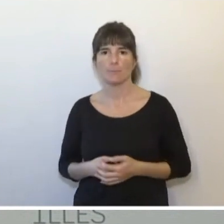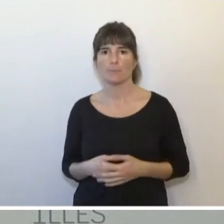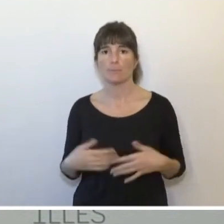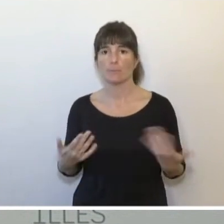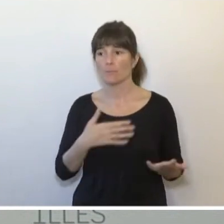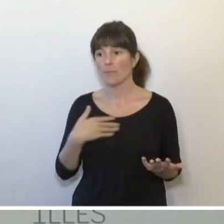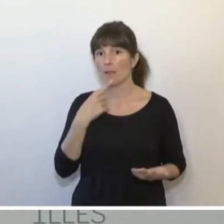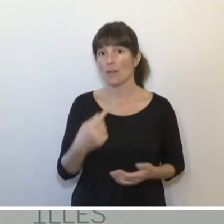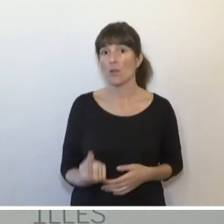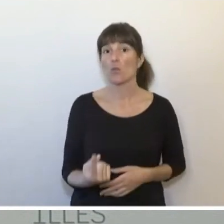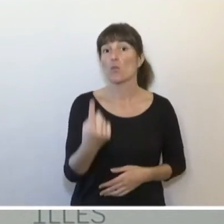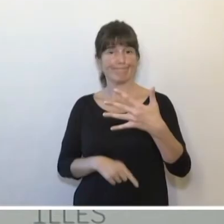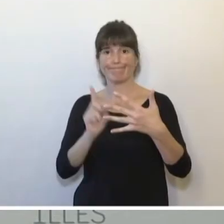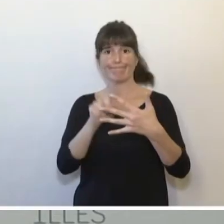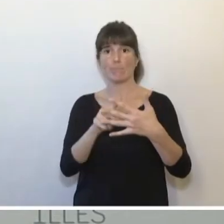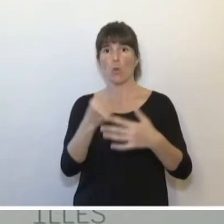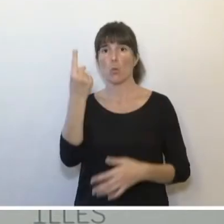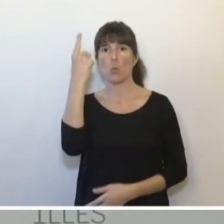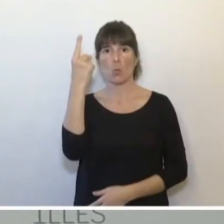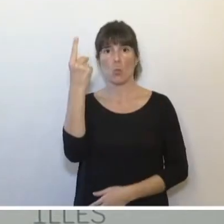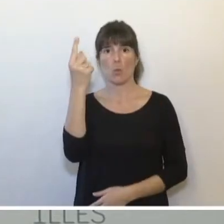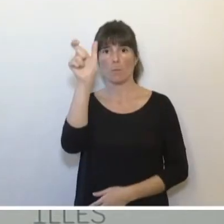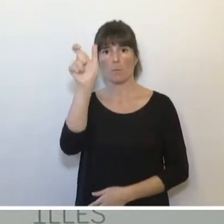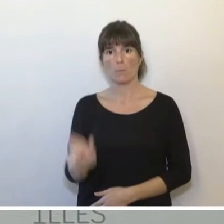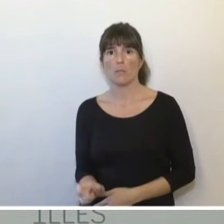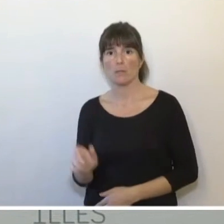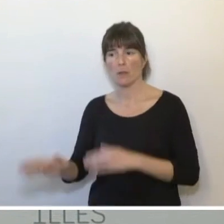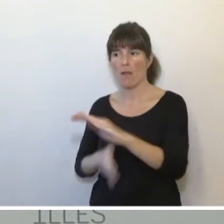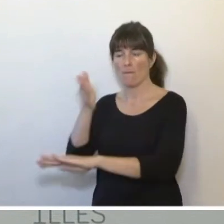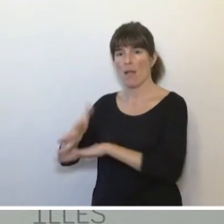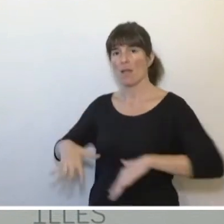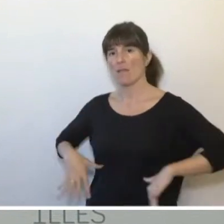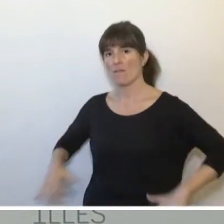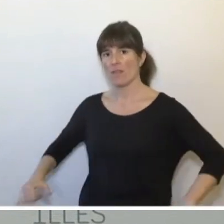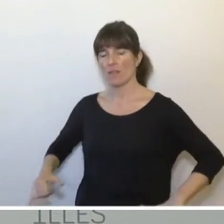presta su servicio en el área de oncología de salud de Ibiza y Formentera.